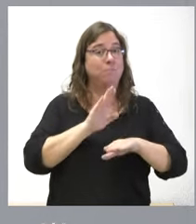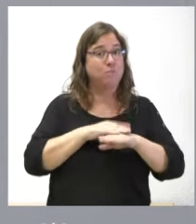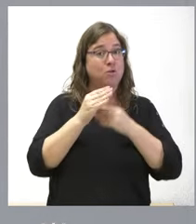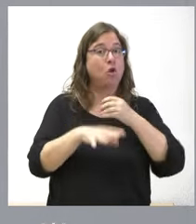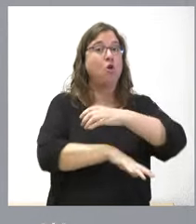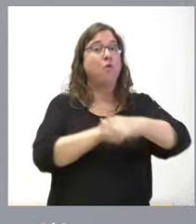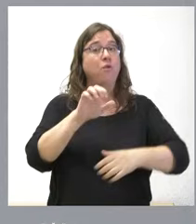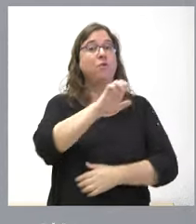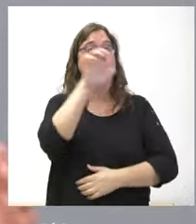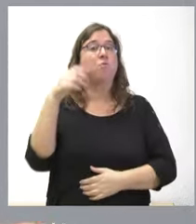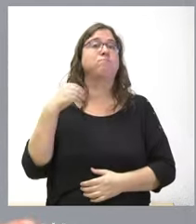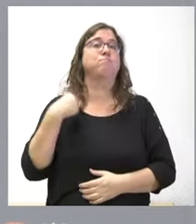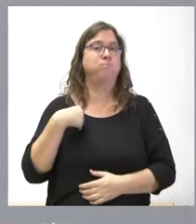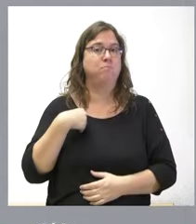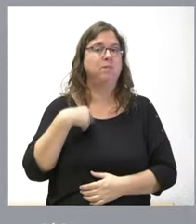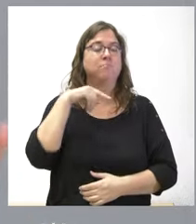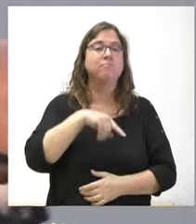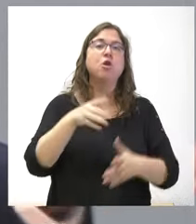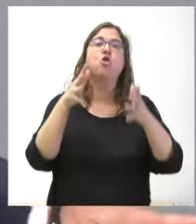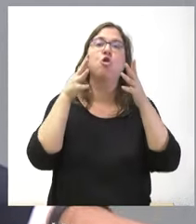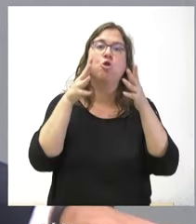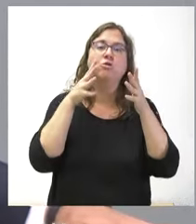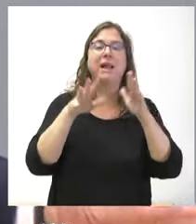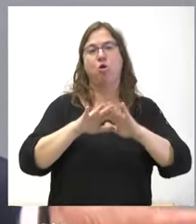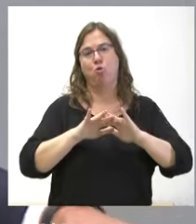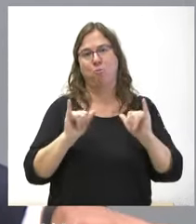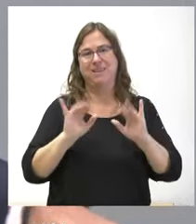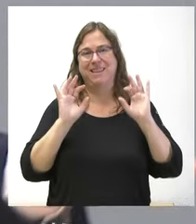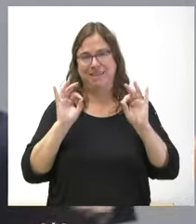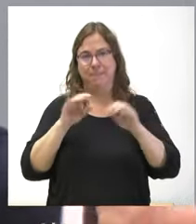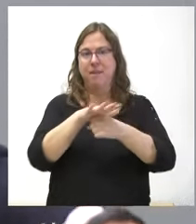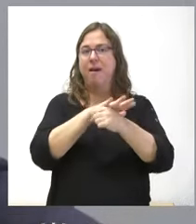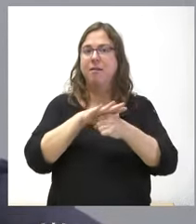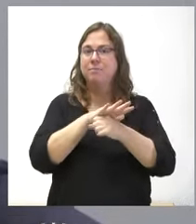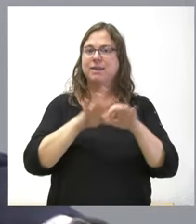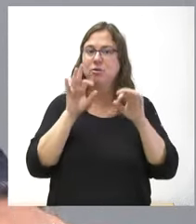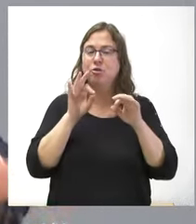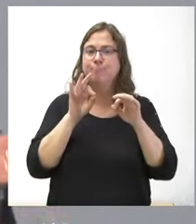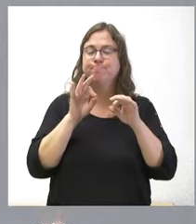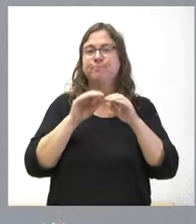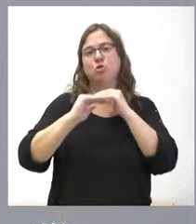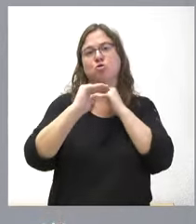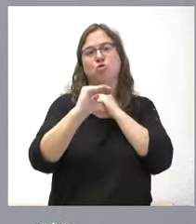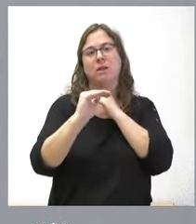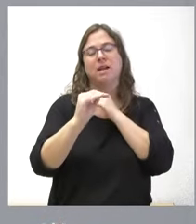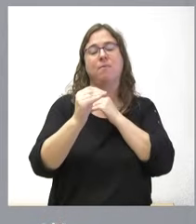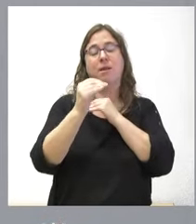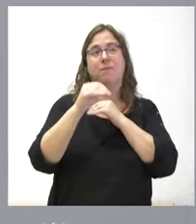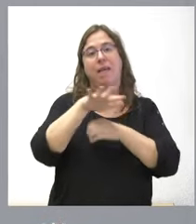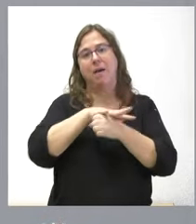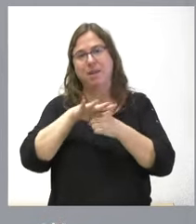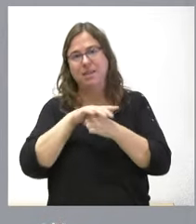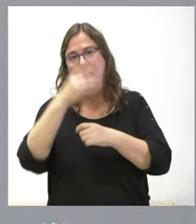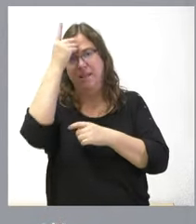europeos se concentren fundamentalmente en las consejerías con competencias más en el área de sostenibilidad ambiental de digitalización de